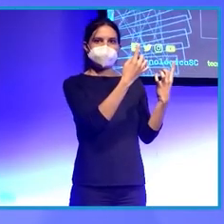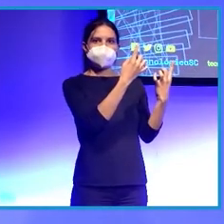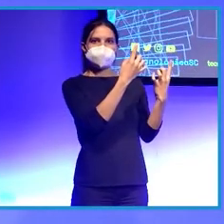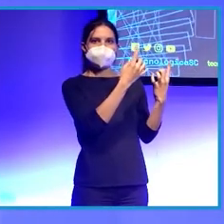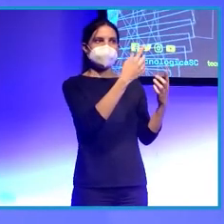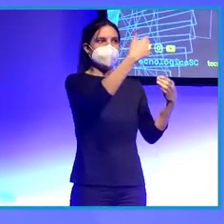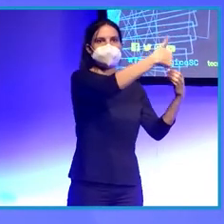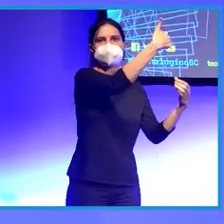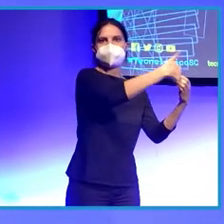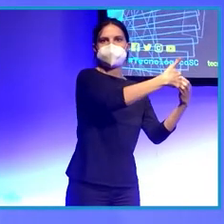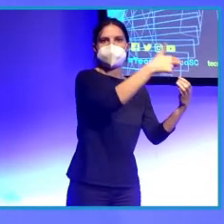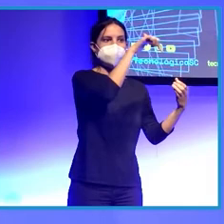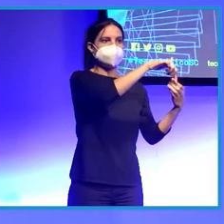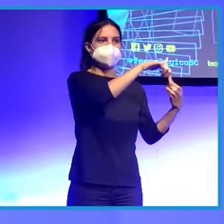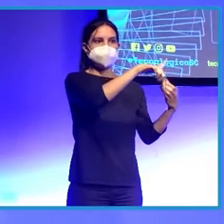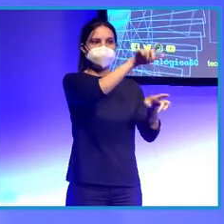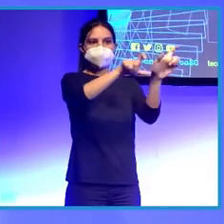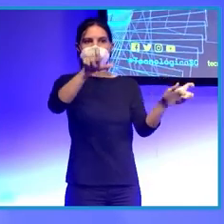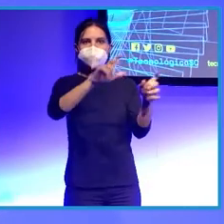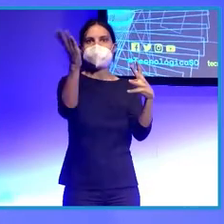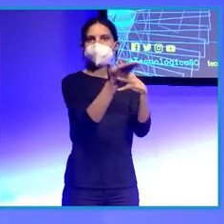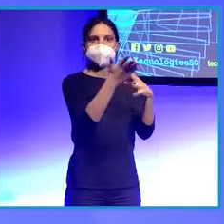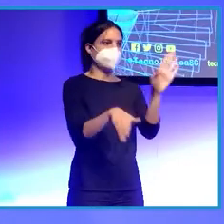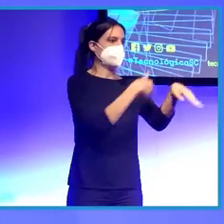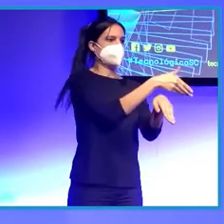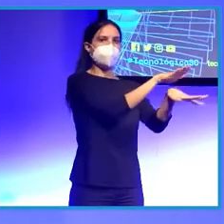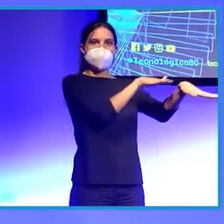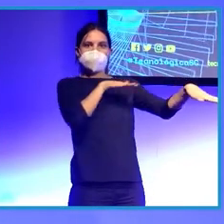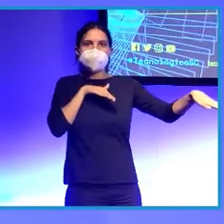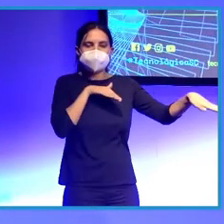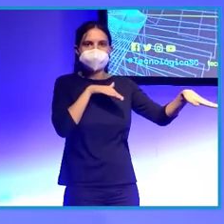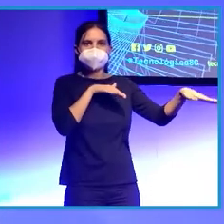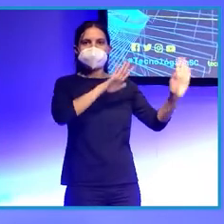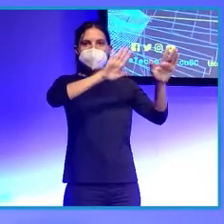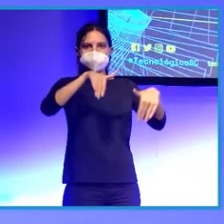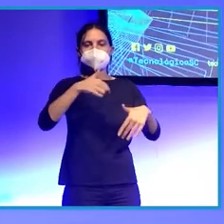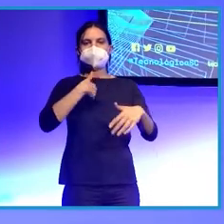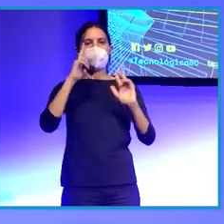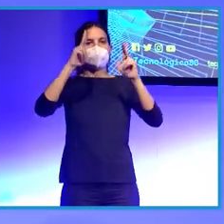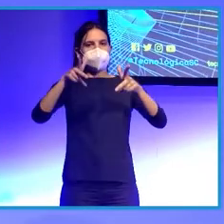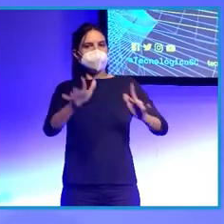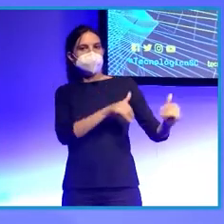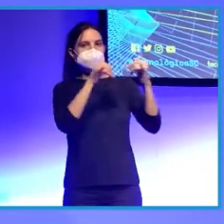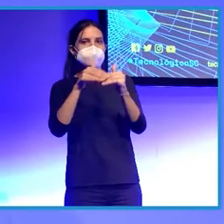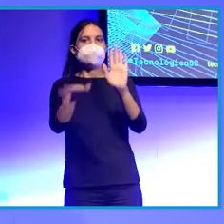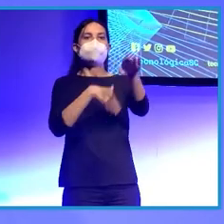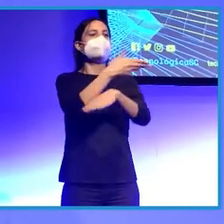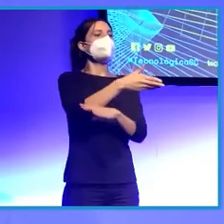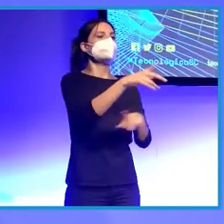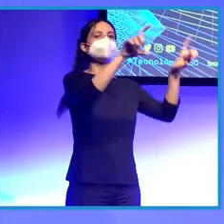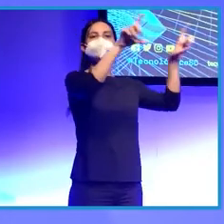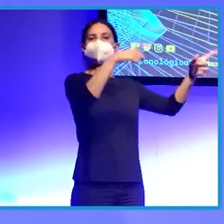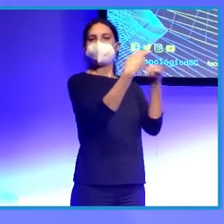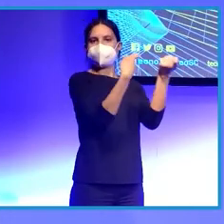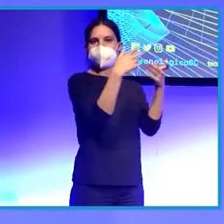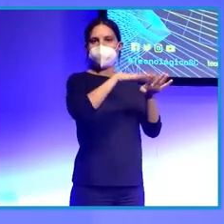en una gasolinera y hasta media isla llenando el tanque. En fin, cuando finalmente me hospedo y bajo a la tienda a conseguir algunas